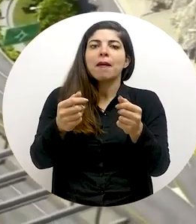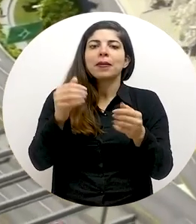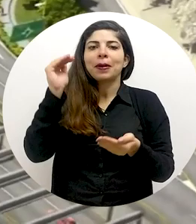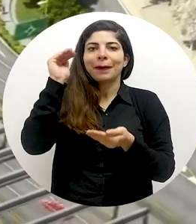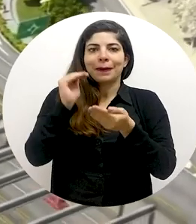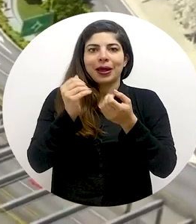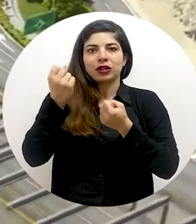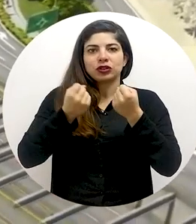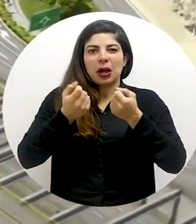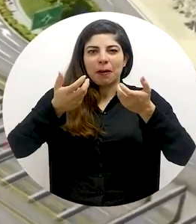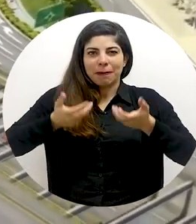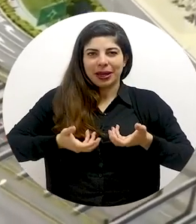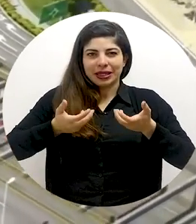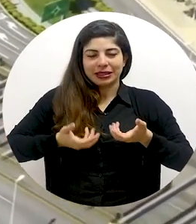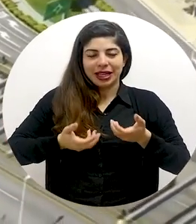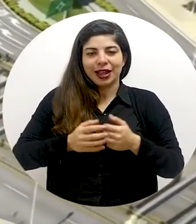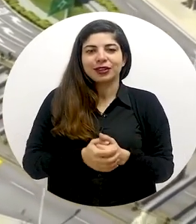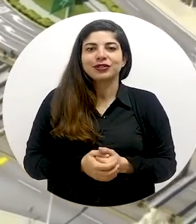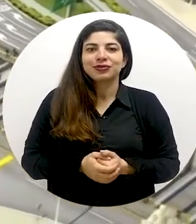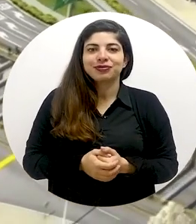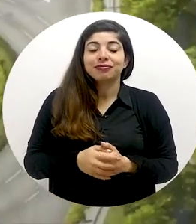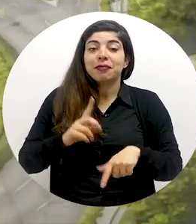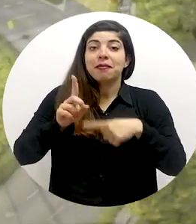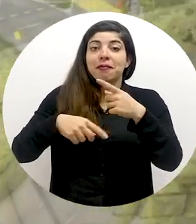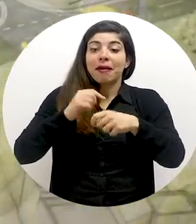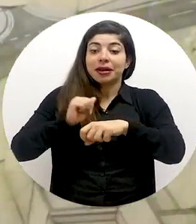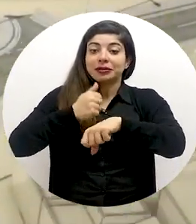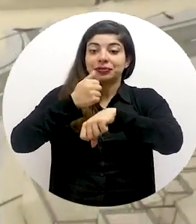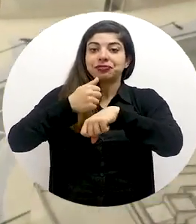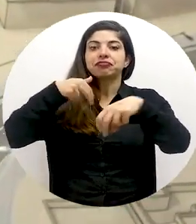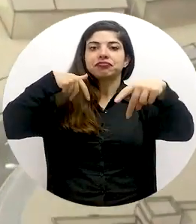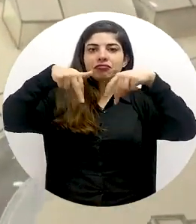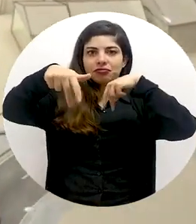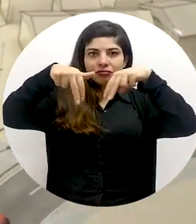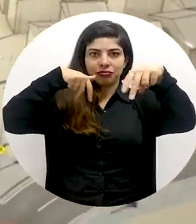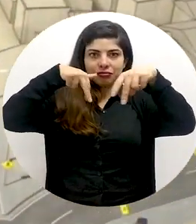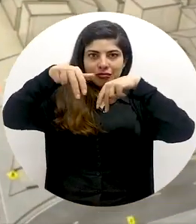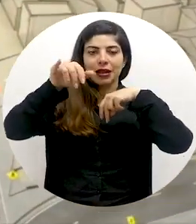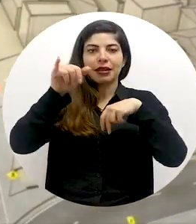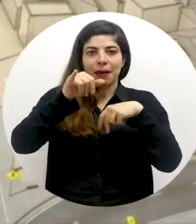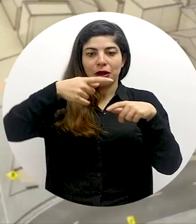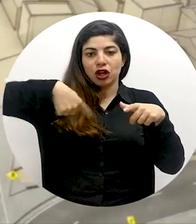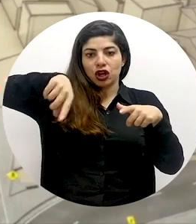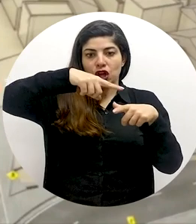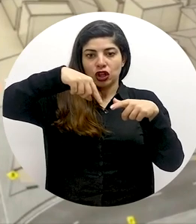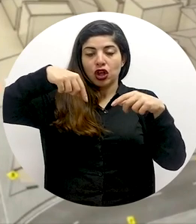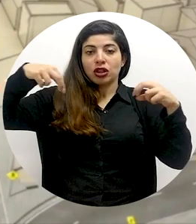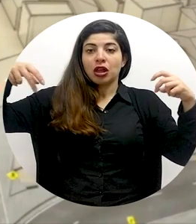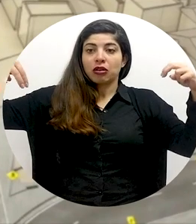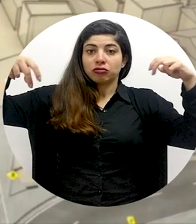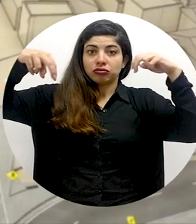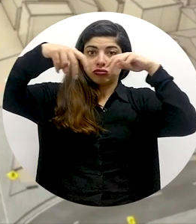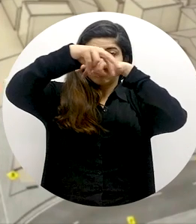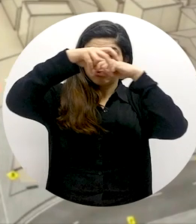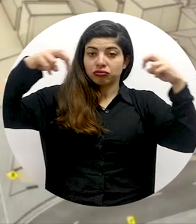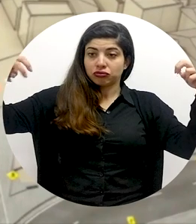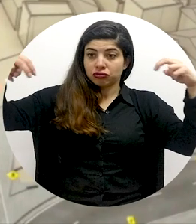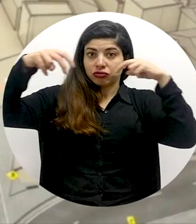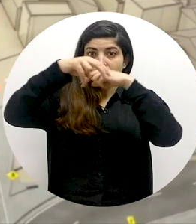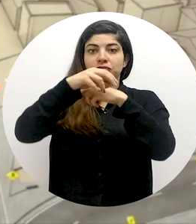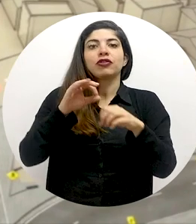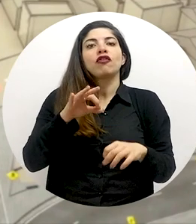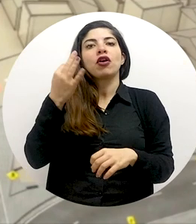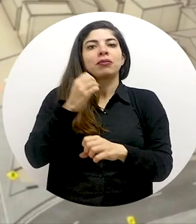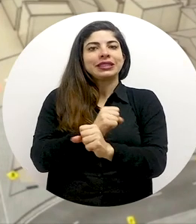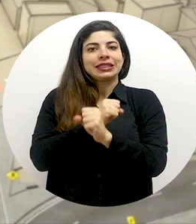fluida y rápida, con menos vehículos pesados. Se crearán los pasos peatonales a nivel en las rotondas, para pasar